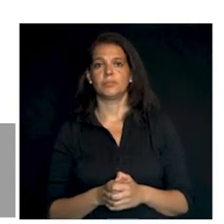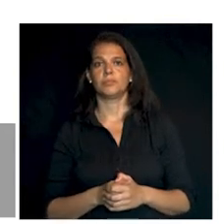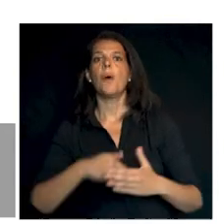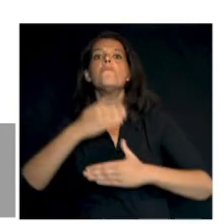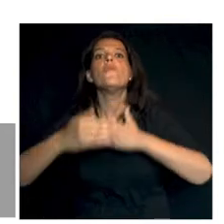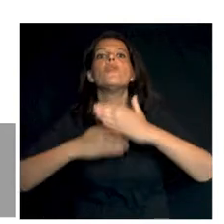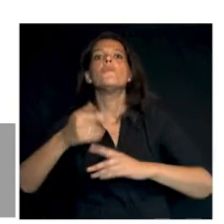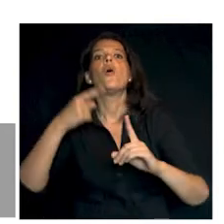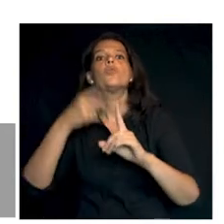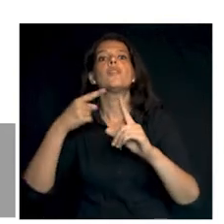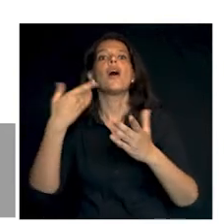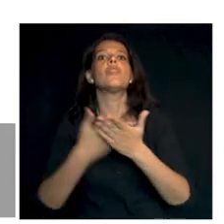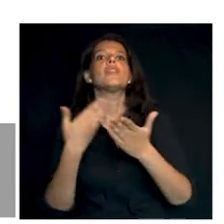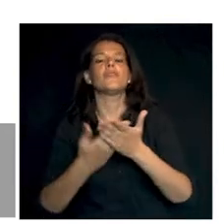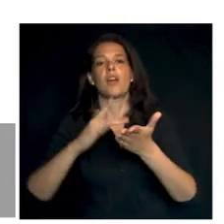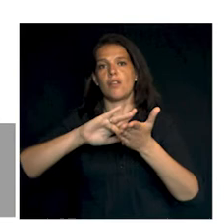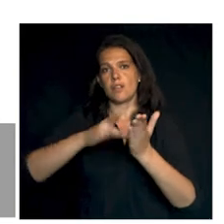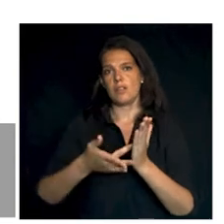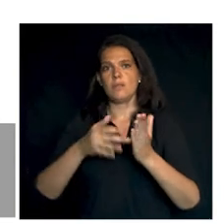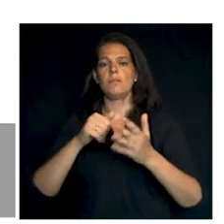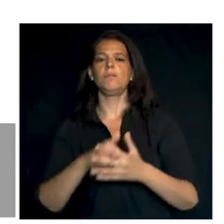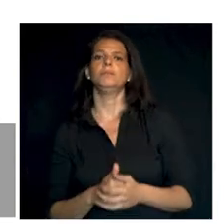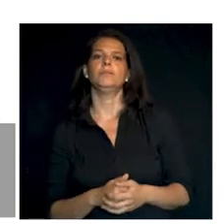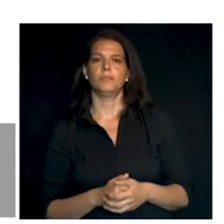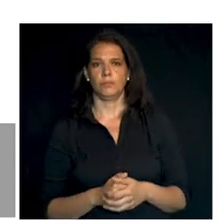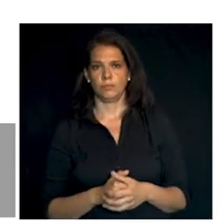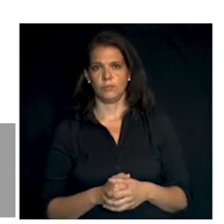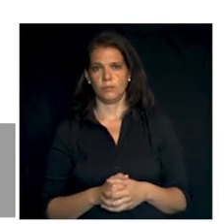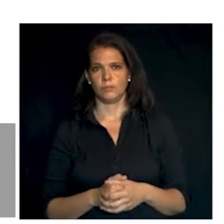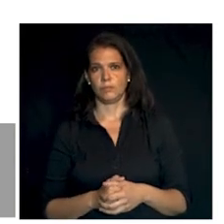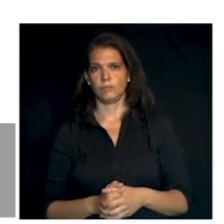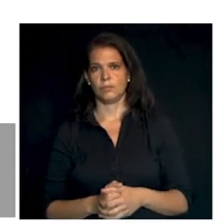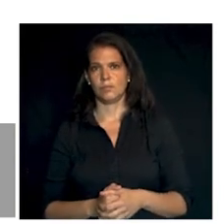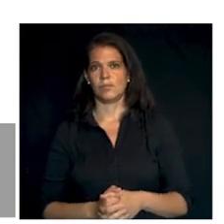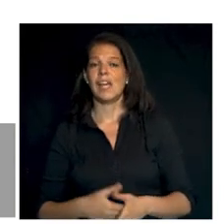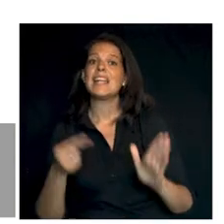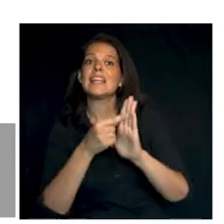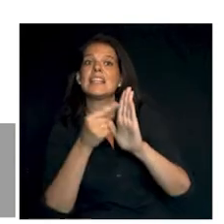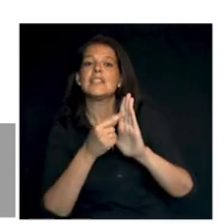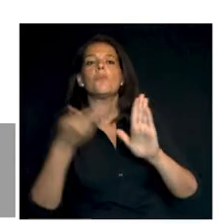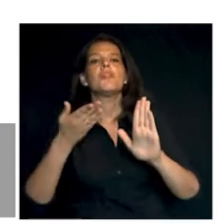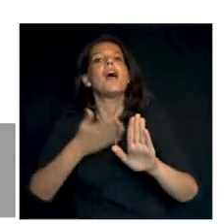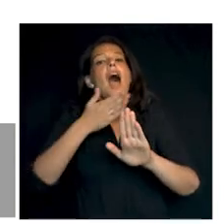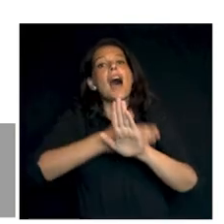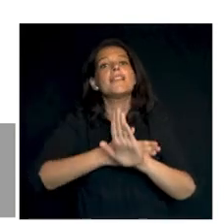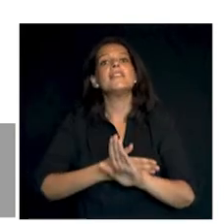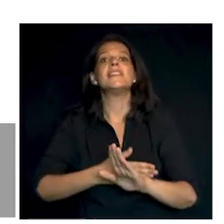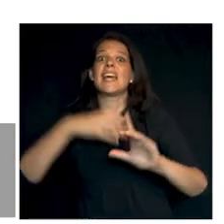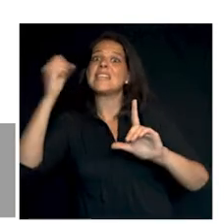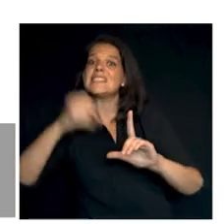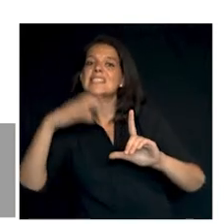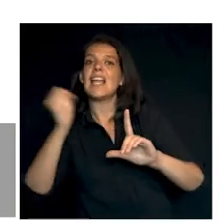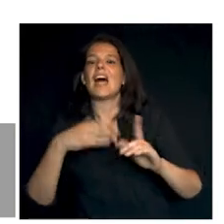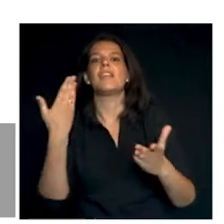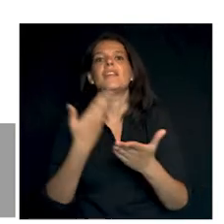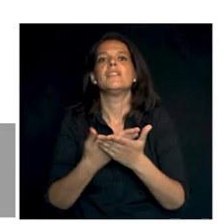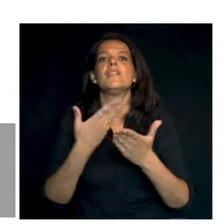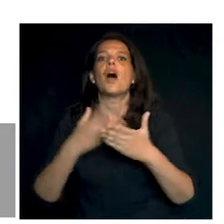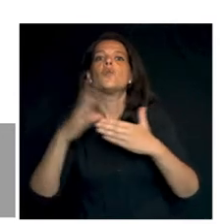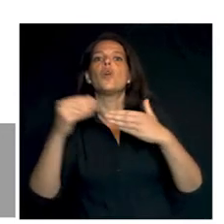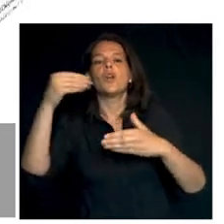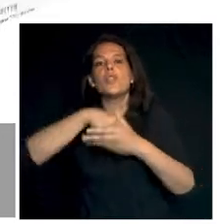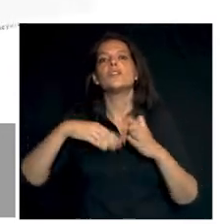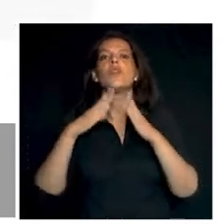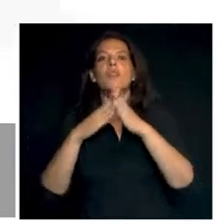Procedimiento con certificado digital. Es requisito previo tener instalado un certificado de usuario en el